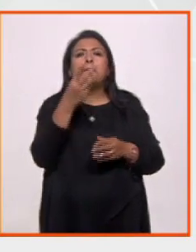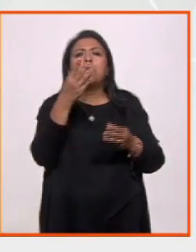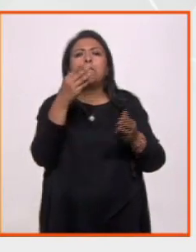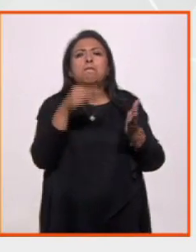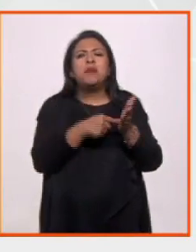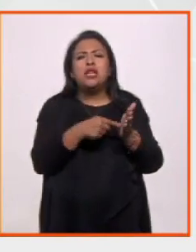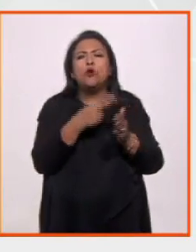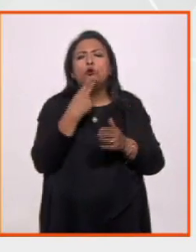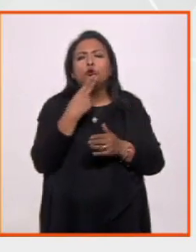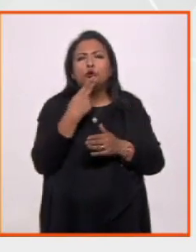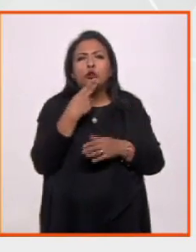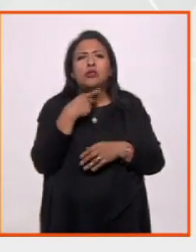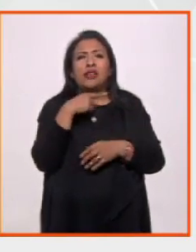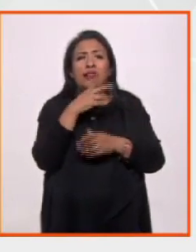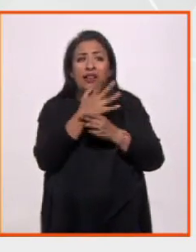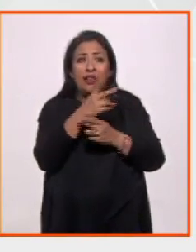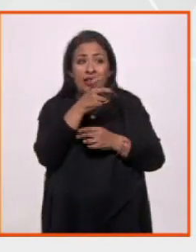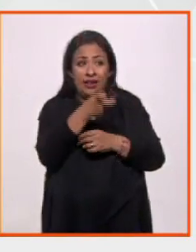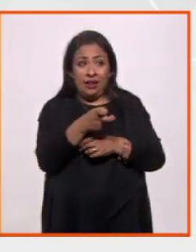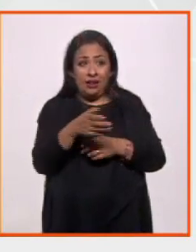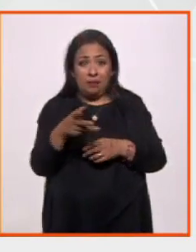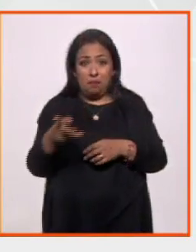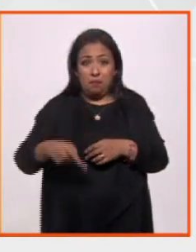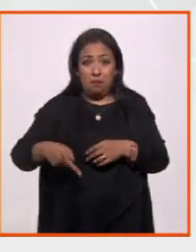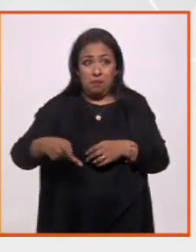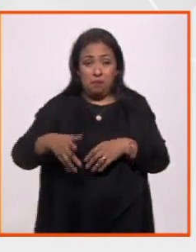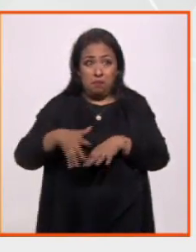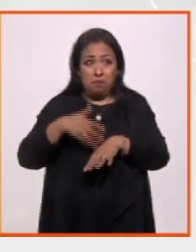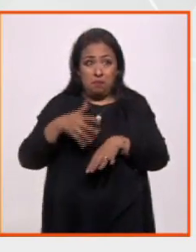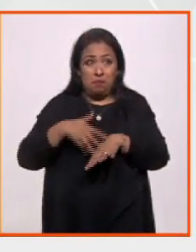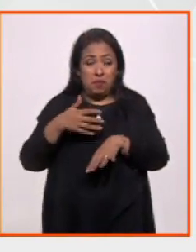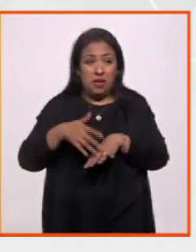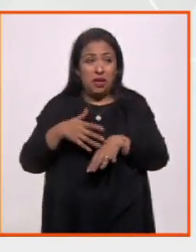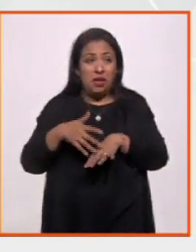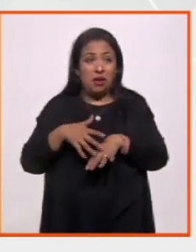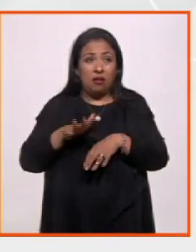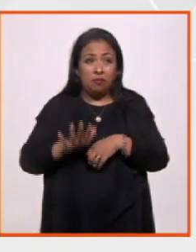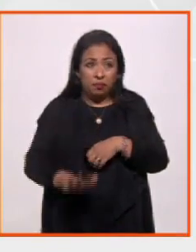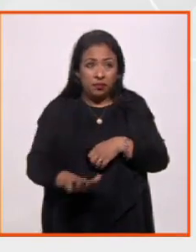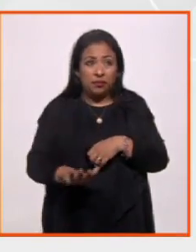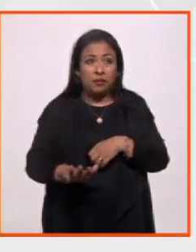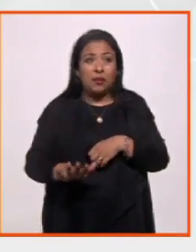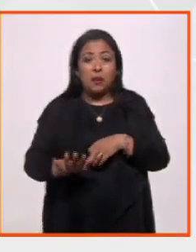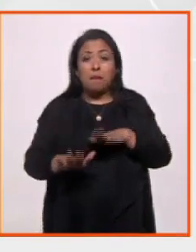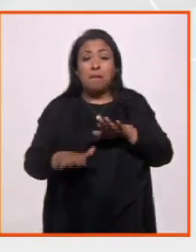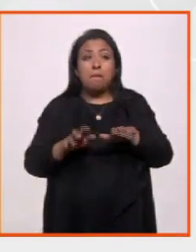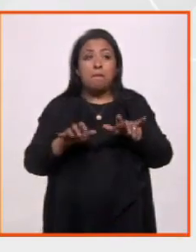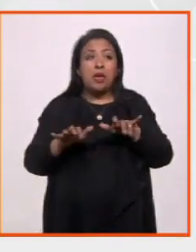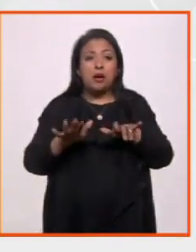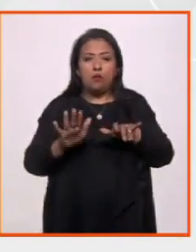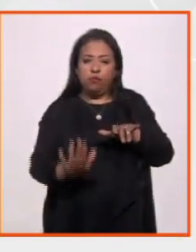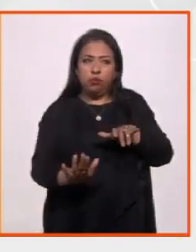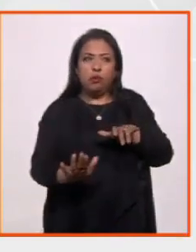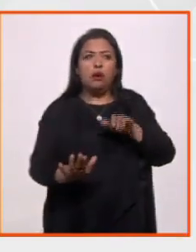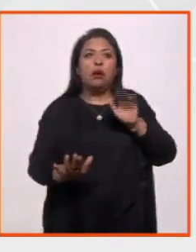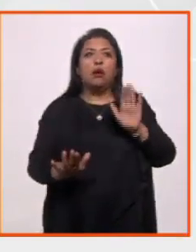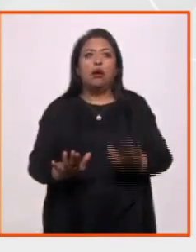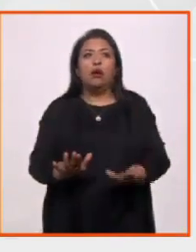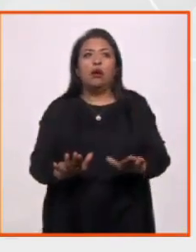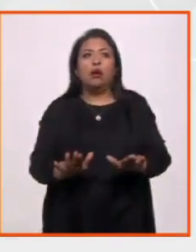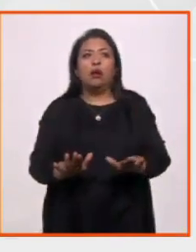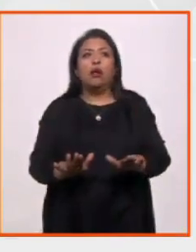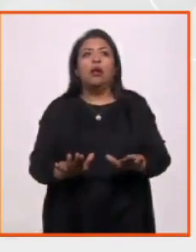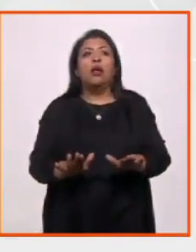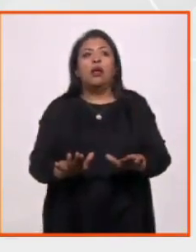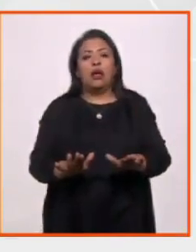usos, literalmente, Duane tiene este pie, firmemente anclado, en el pedal de su piano, y aquel otro pie, lo tiene firmemente